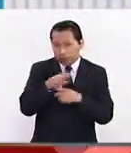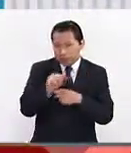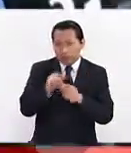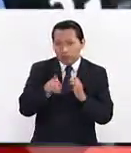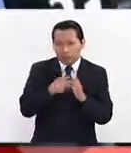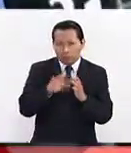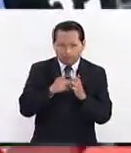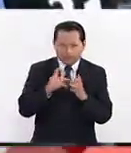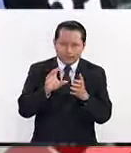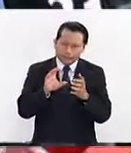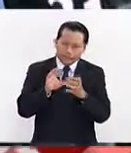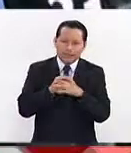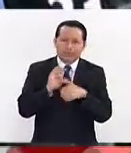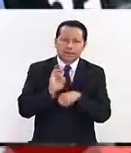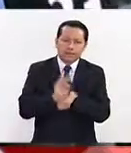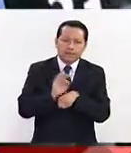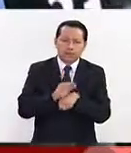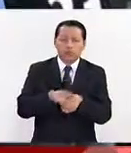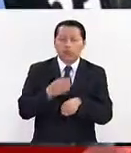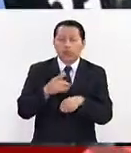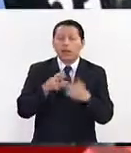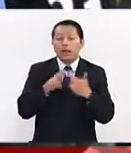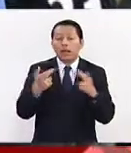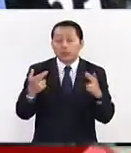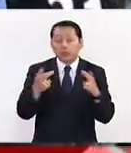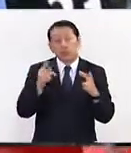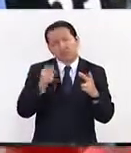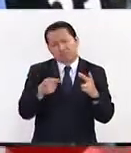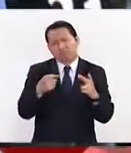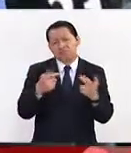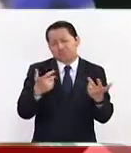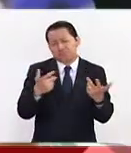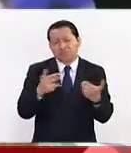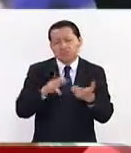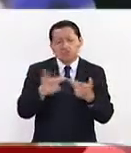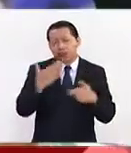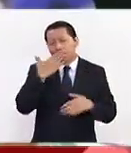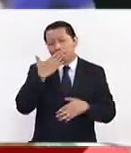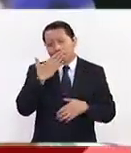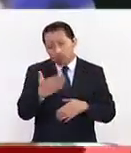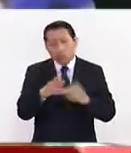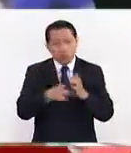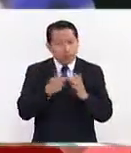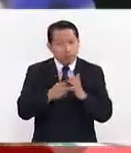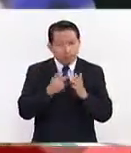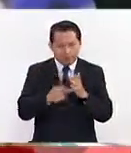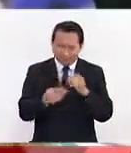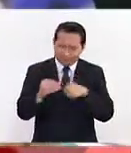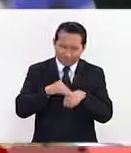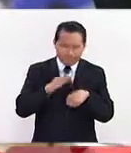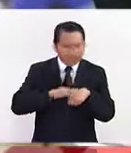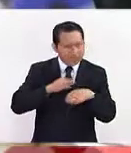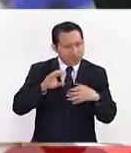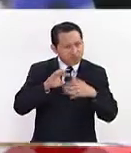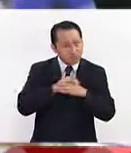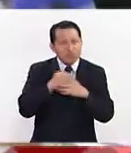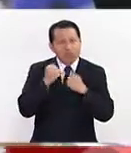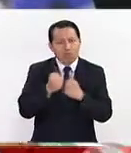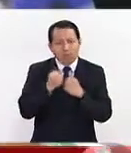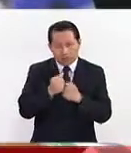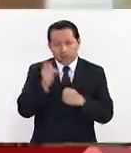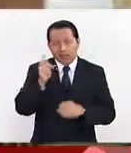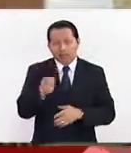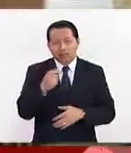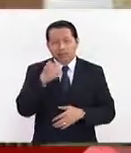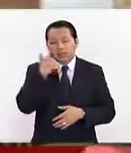revitalizar, a pesar de que la relación es extraordinariamente buena, que revitalizar esta relación entre México y Canadá, esto